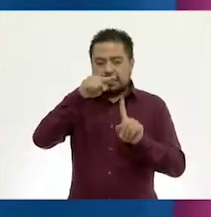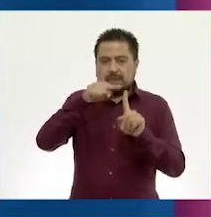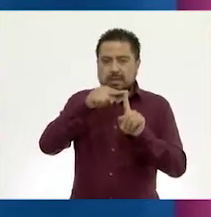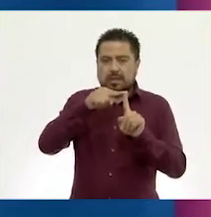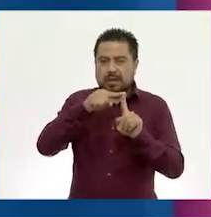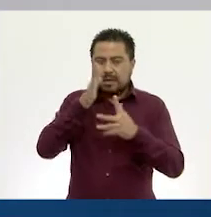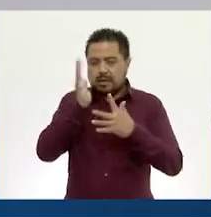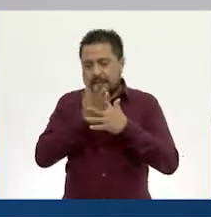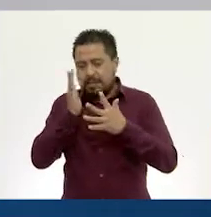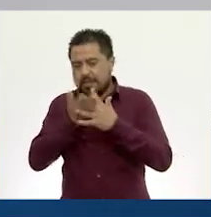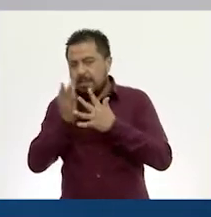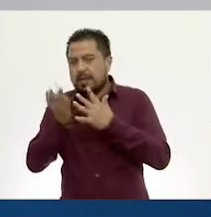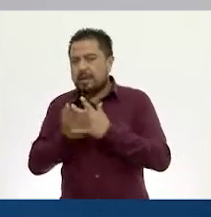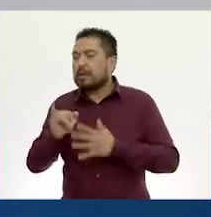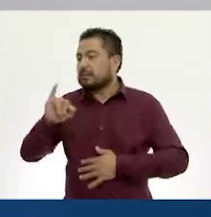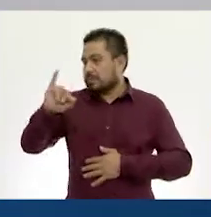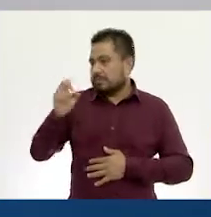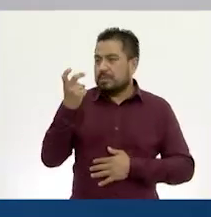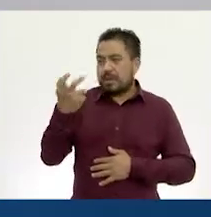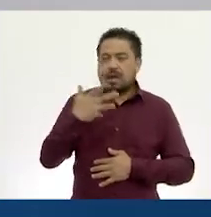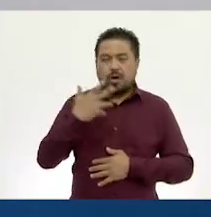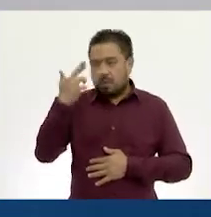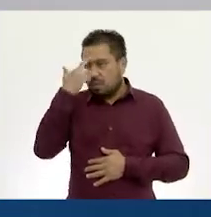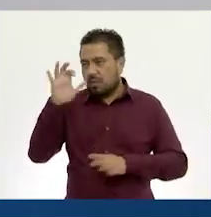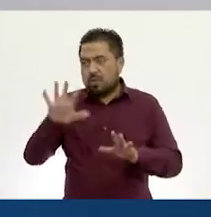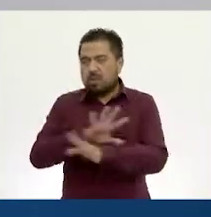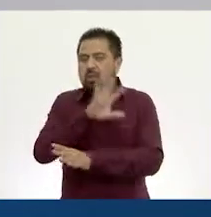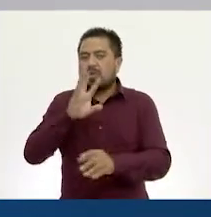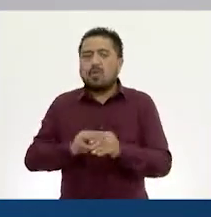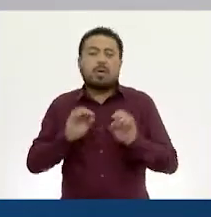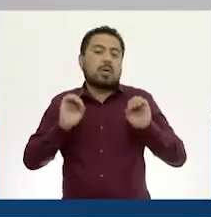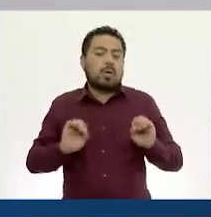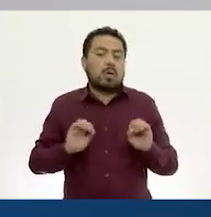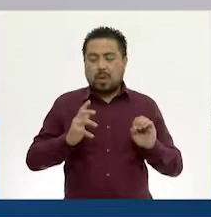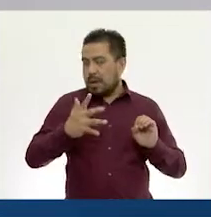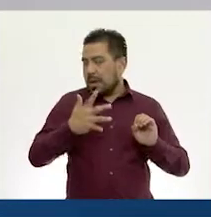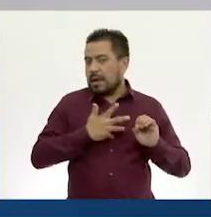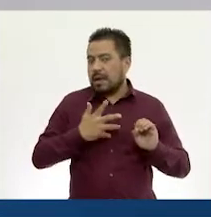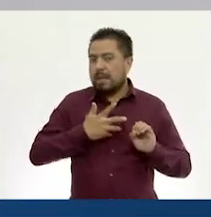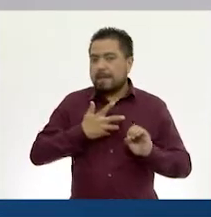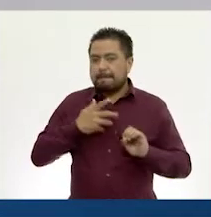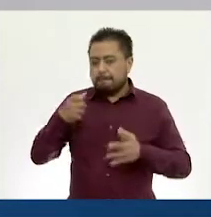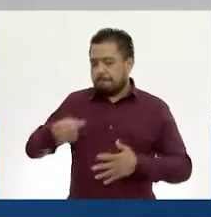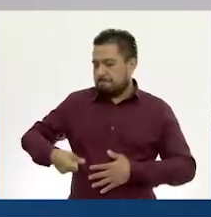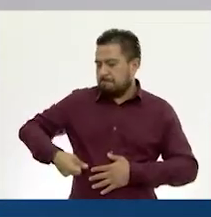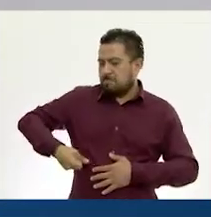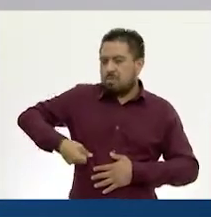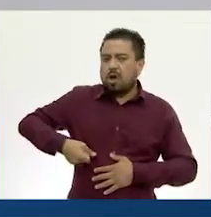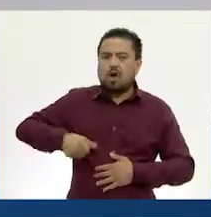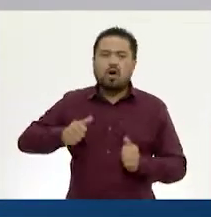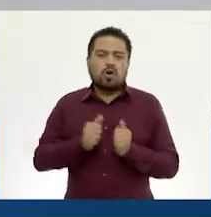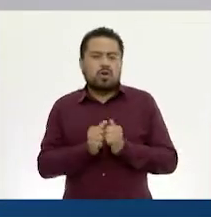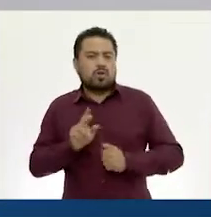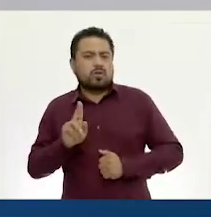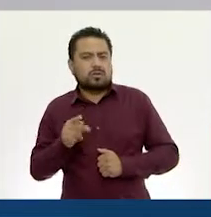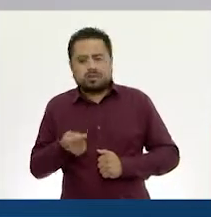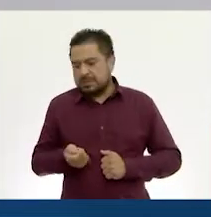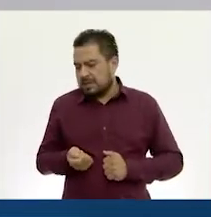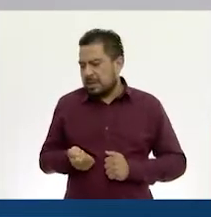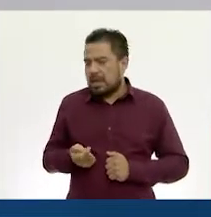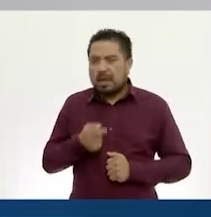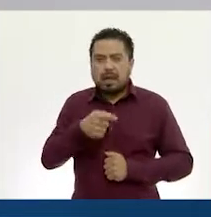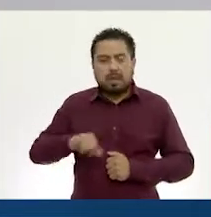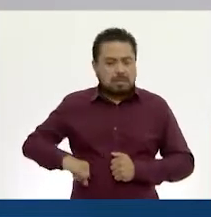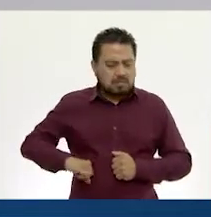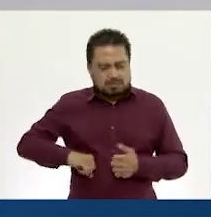partes. Muy bien. Tienes toda la razón. O si tenemos una bolsa, no sé, con 80 canicas y a ti te